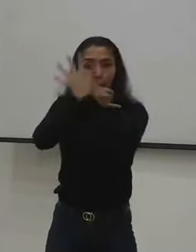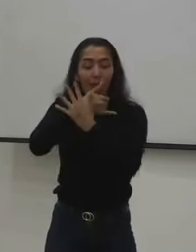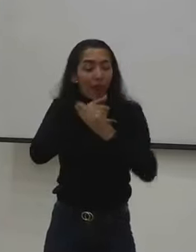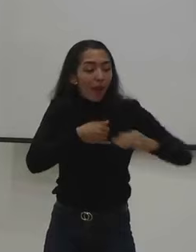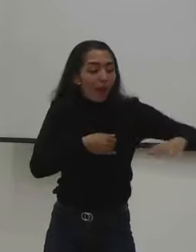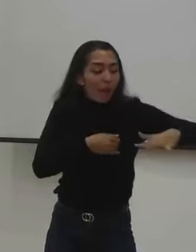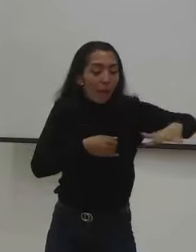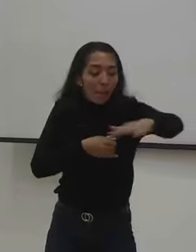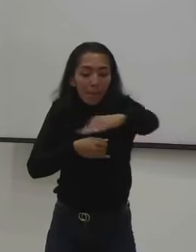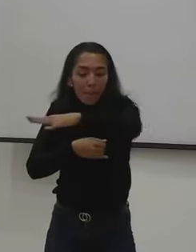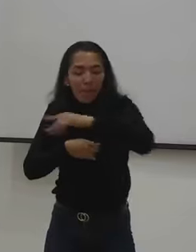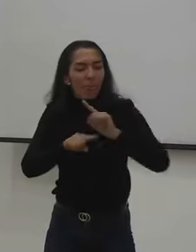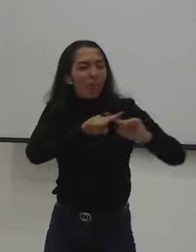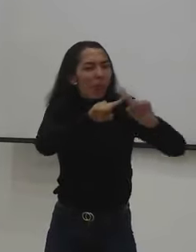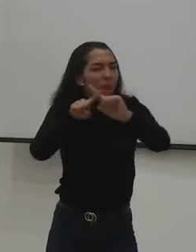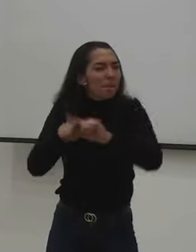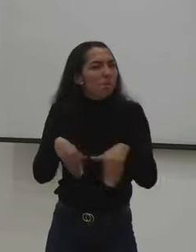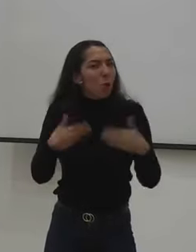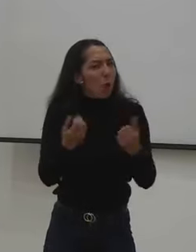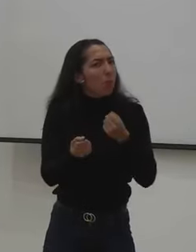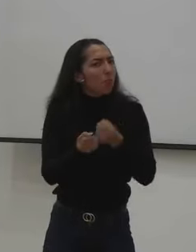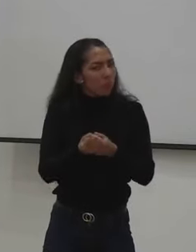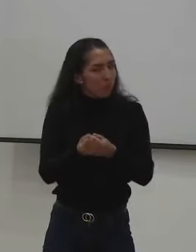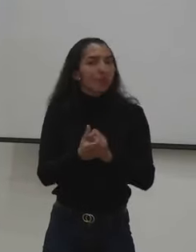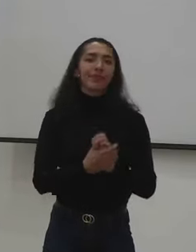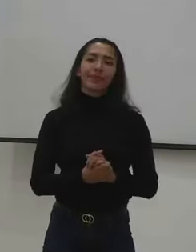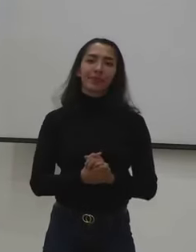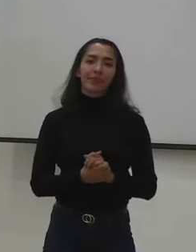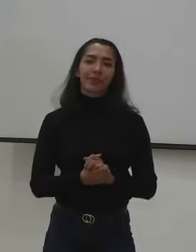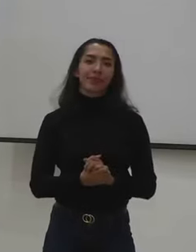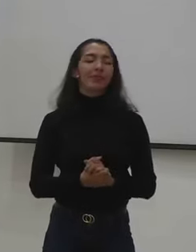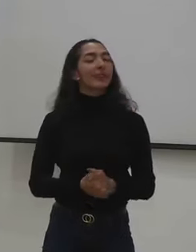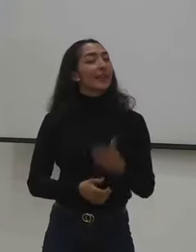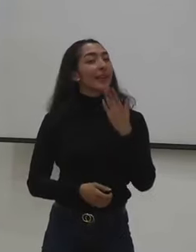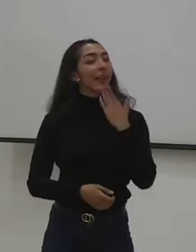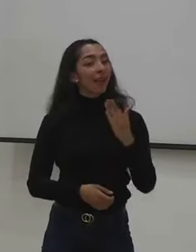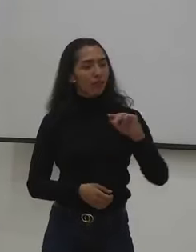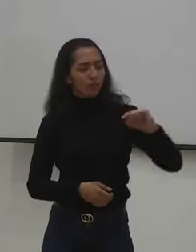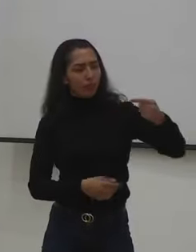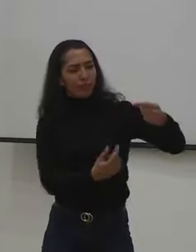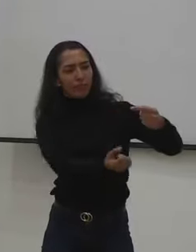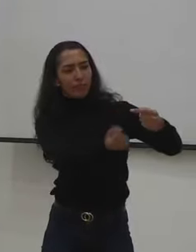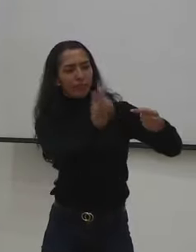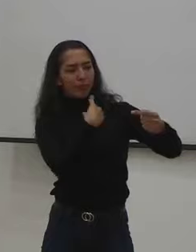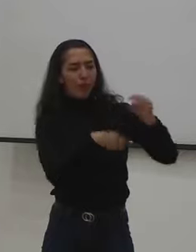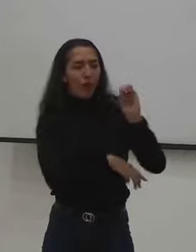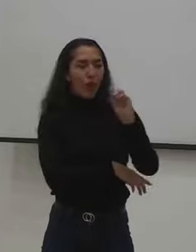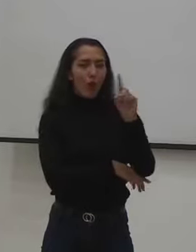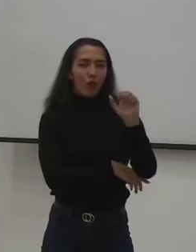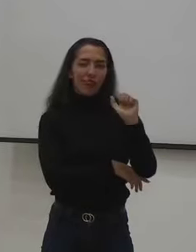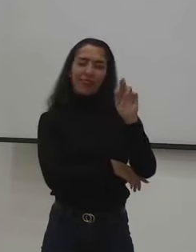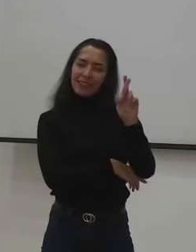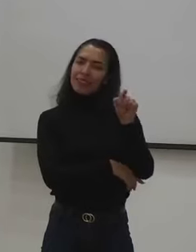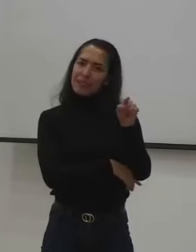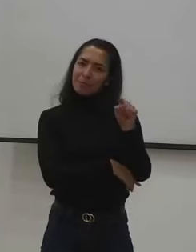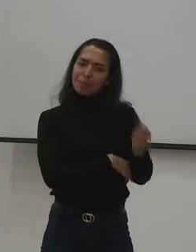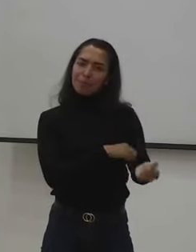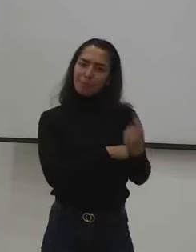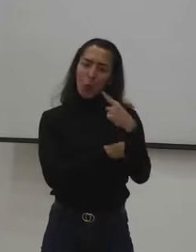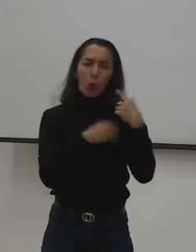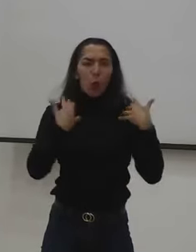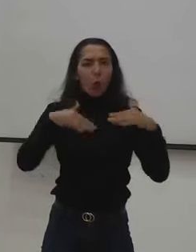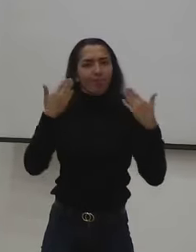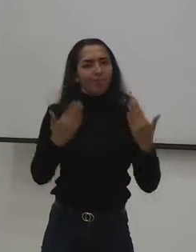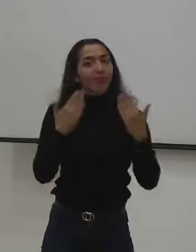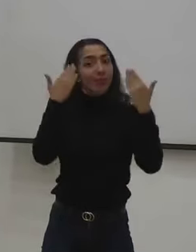doctora lina maría usted por favor con la respuesta gracias oscar david de verdad es muy importante su pregunta